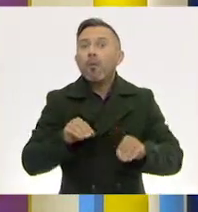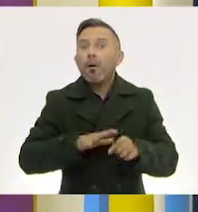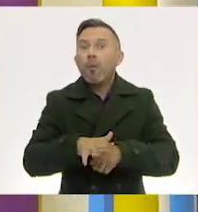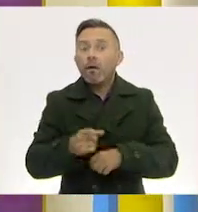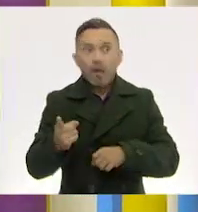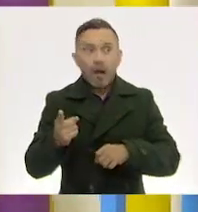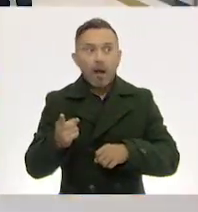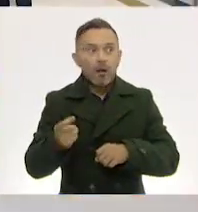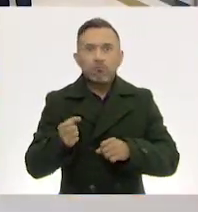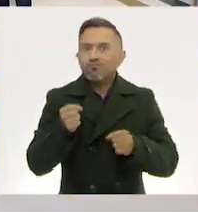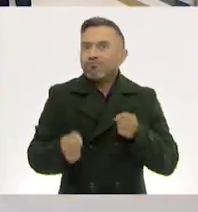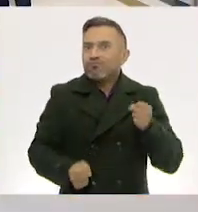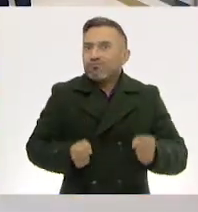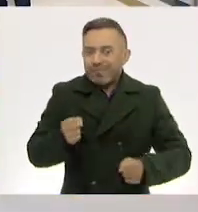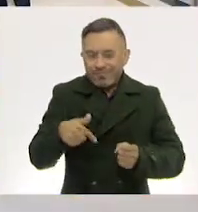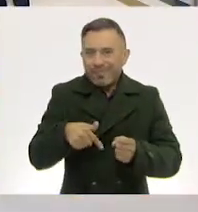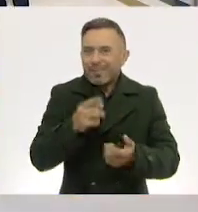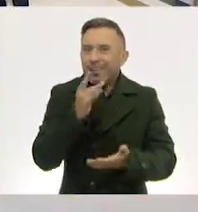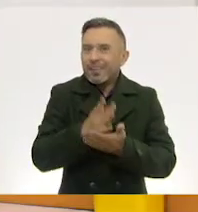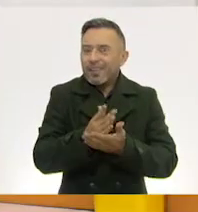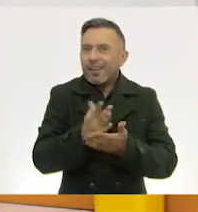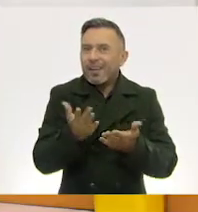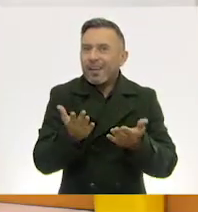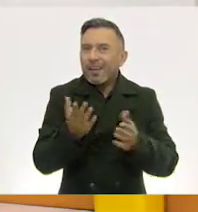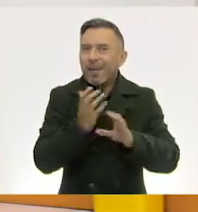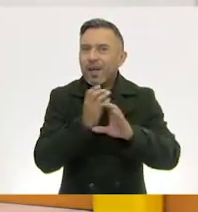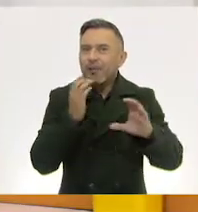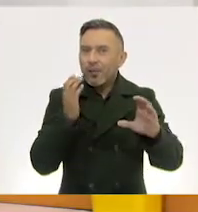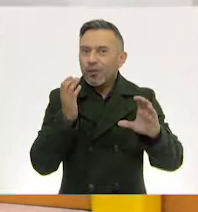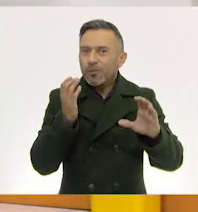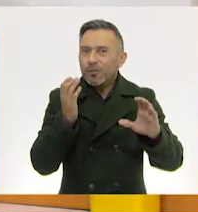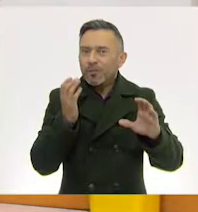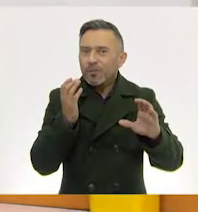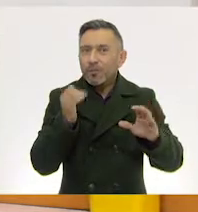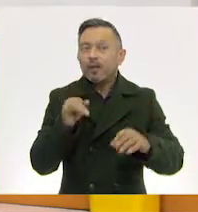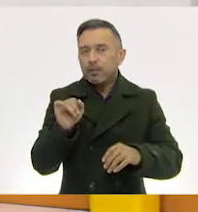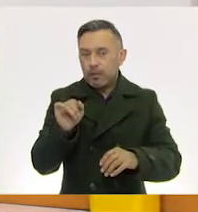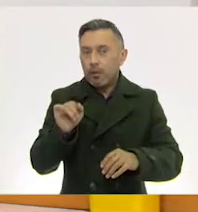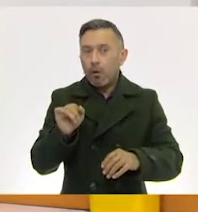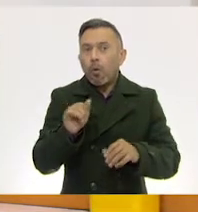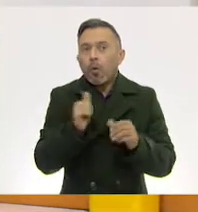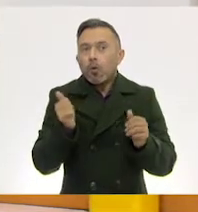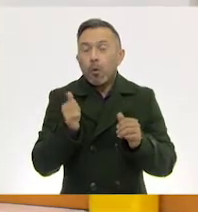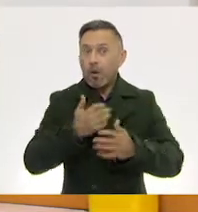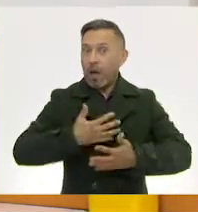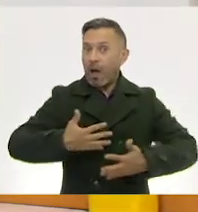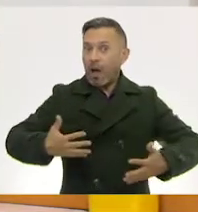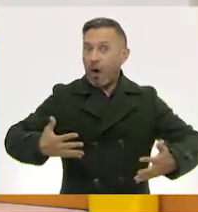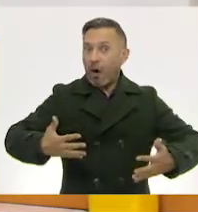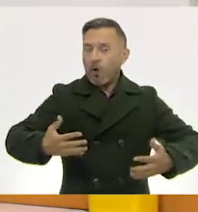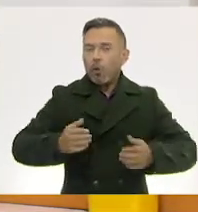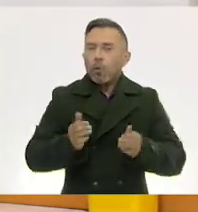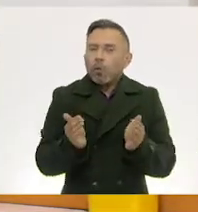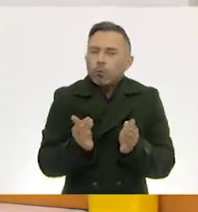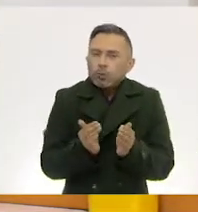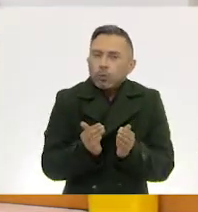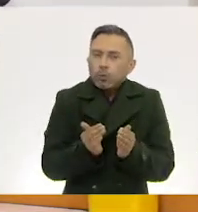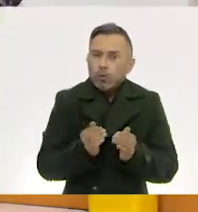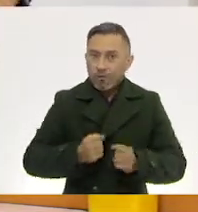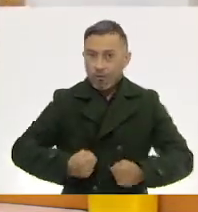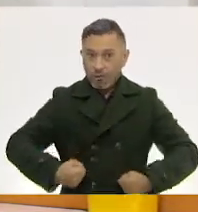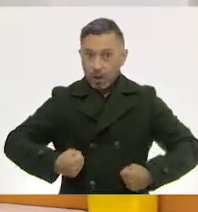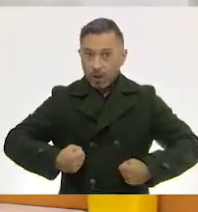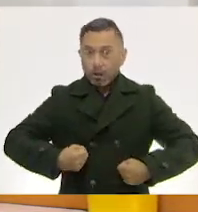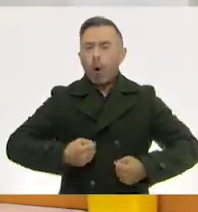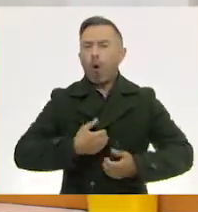Sí, aquí detectamos los movimientos. Sí, largos, a lo mejor más cortos, fuertes, a lo mejor